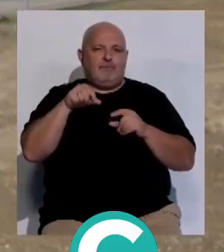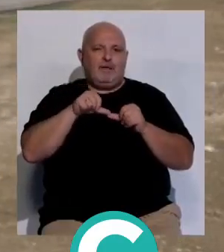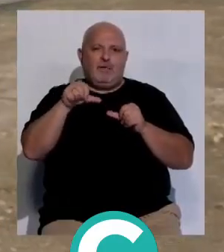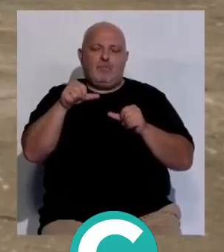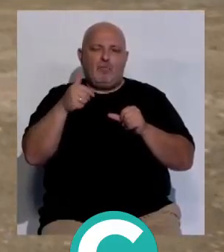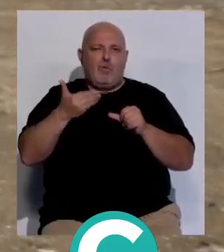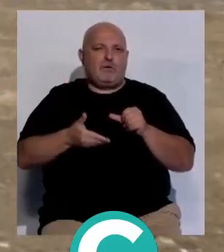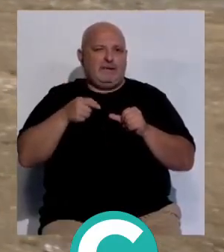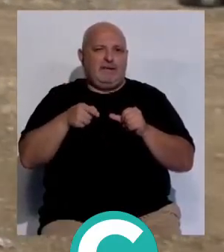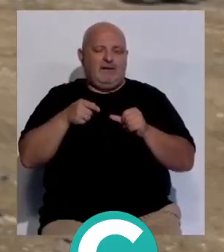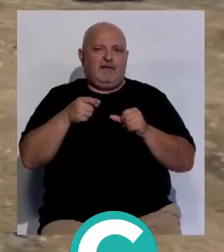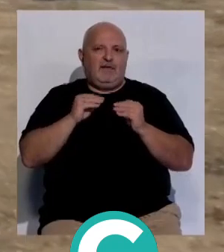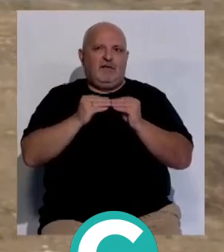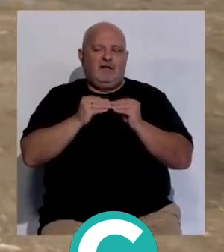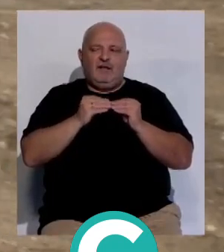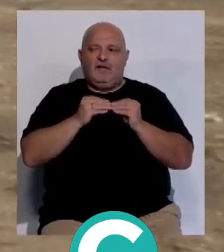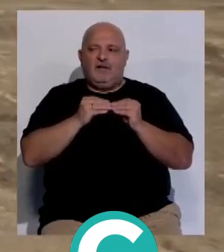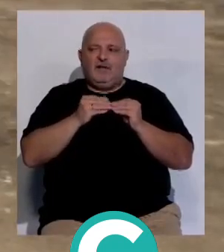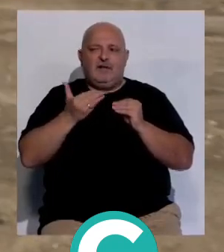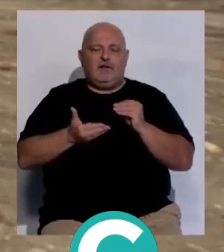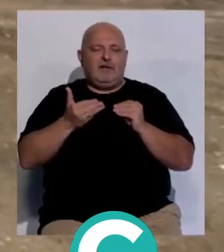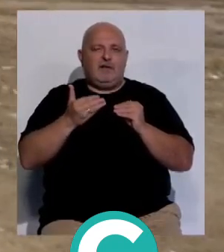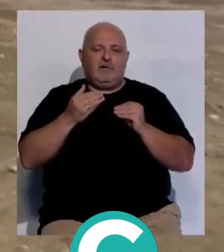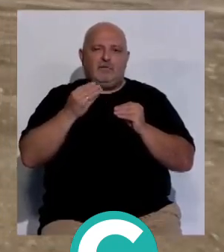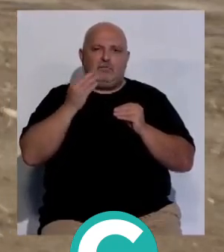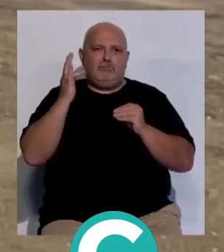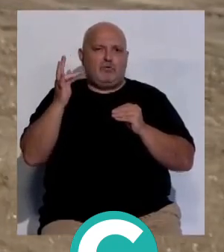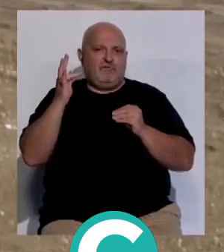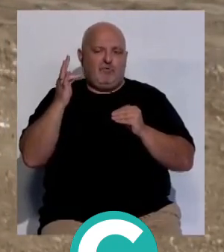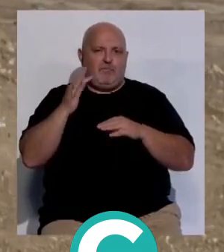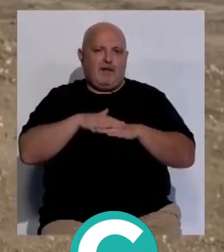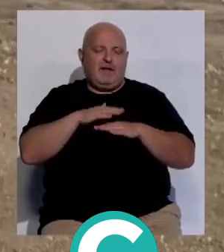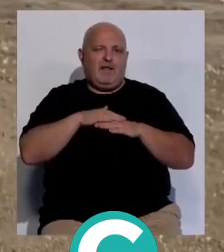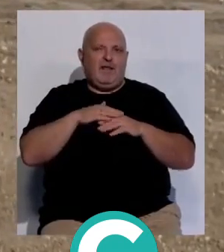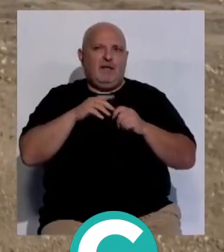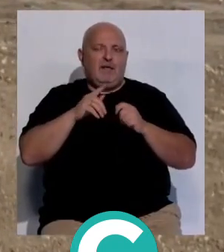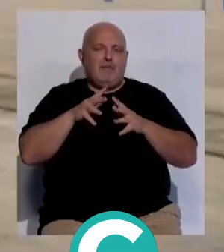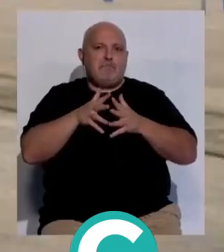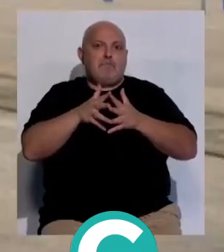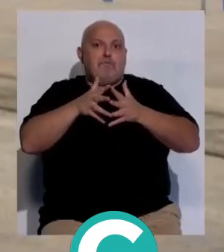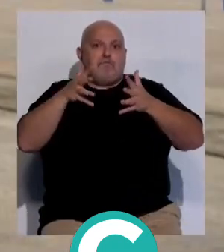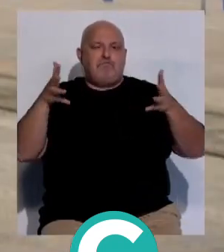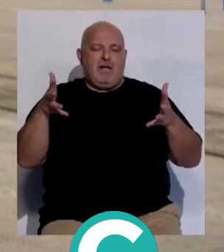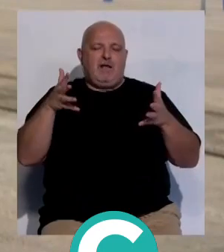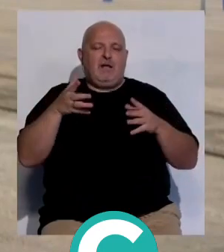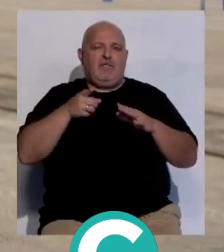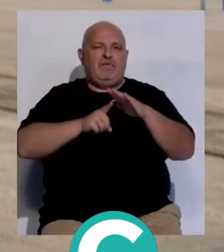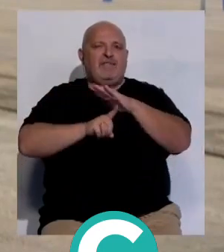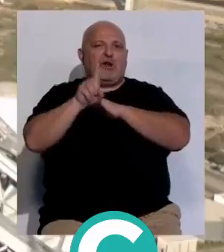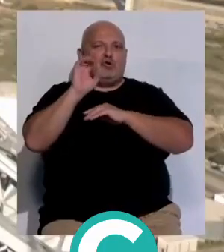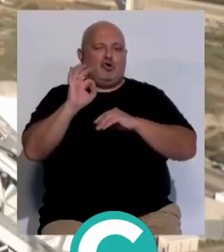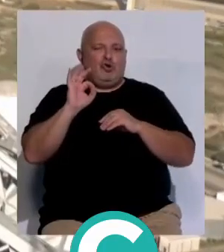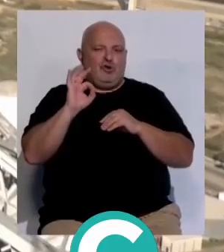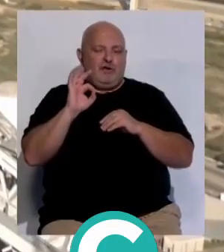a ser gravital de una importancia suprema para explotar todo el desarrollo que la Bahía de